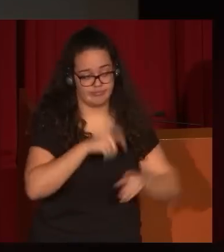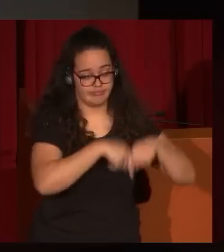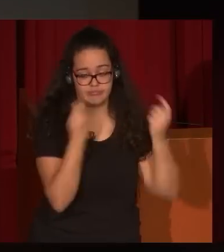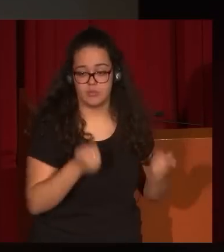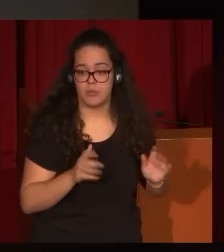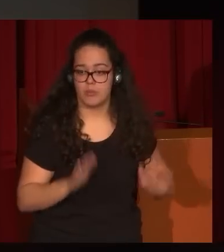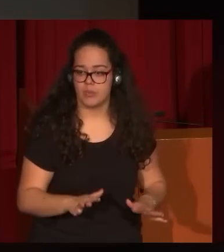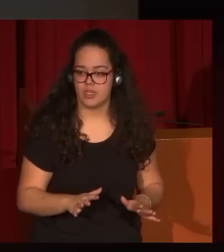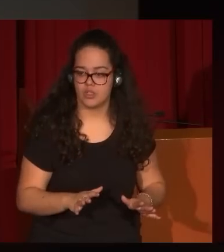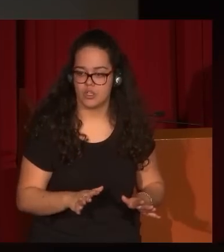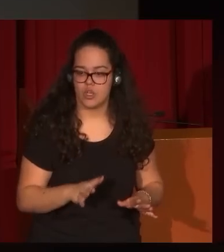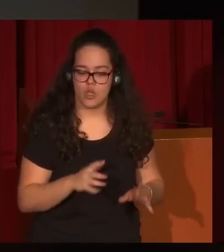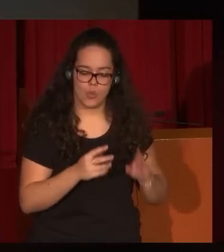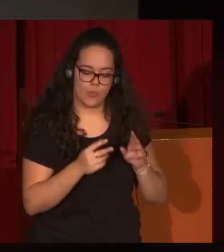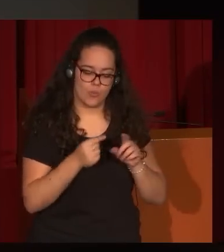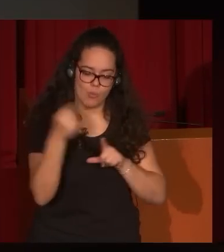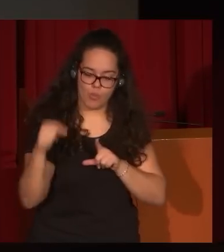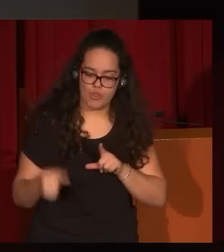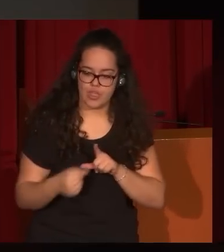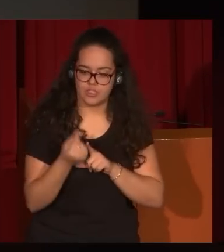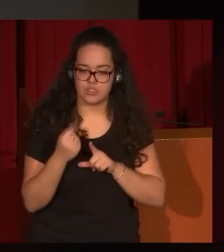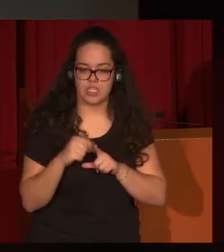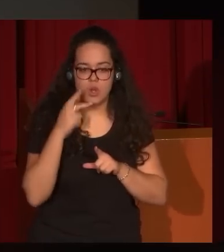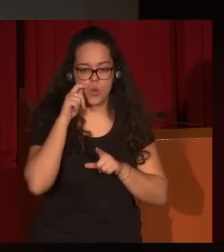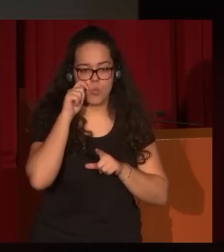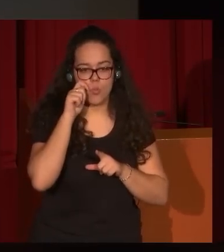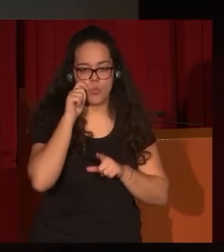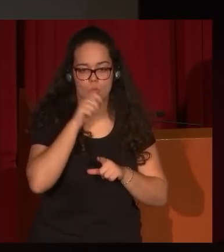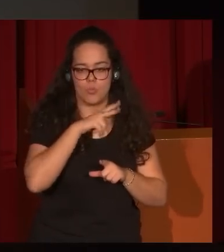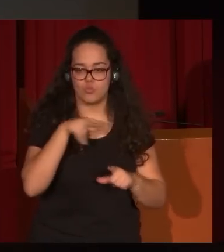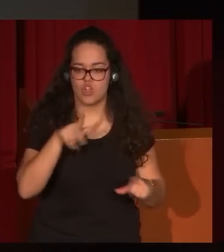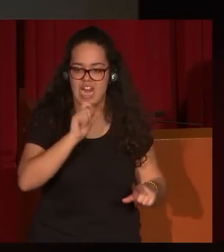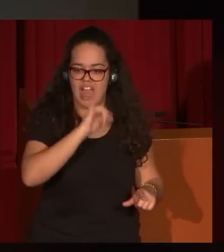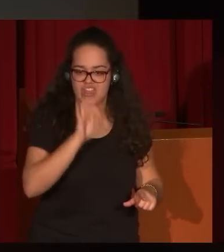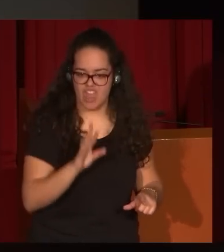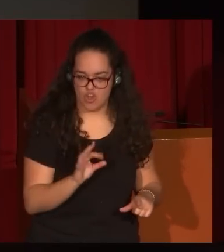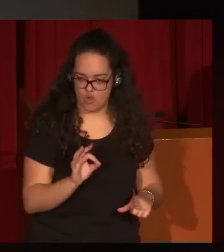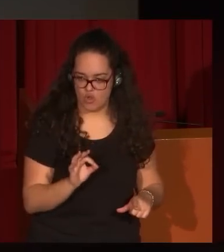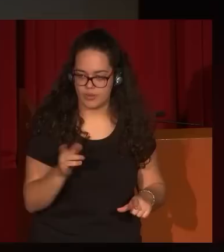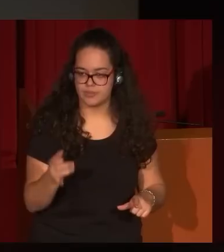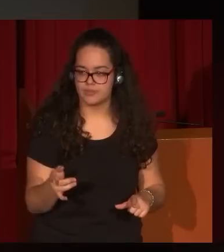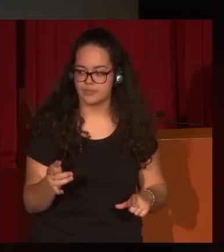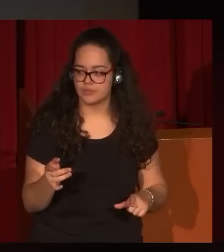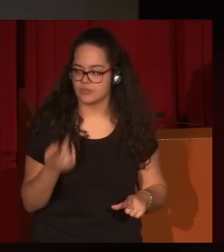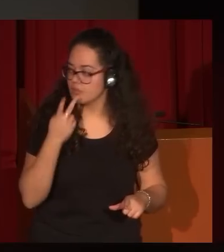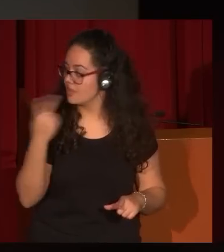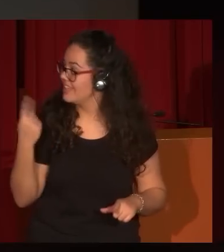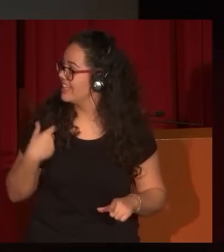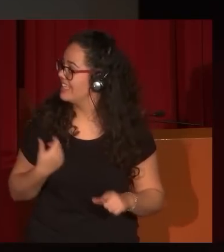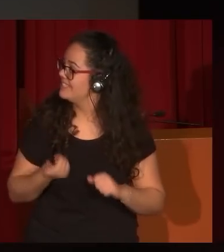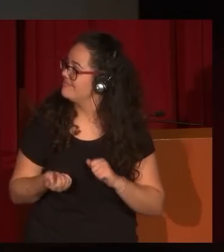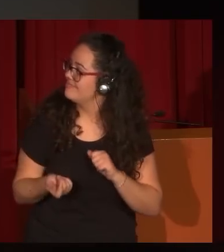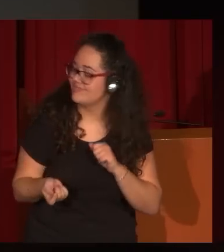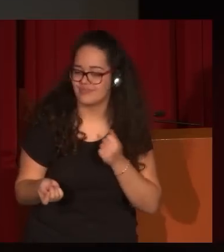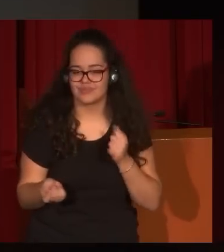pero sí se conservan sus bocetos en el Museo Lázaro Galdiano. Y se dan ustedes cuenta de la torpeza, de la convencionalidad